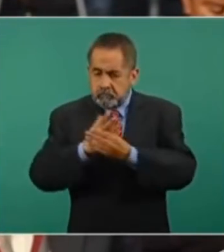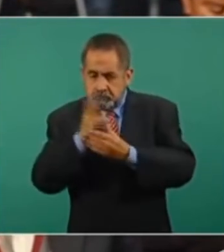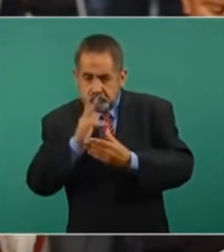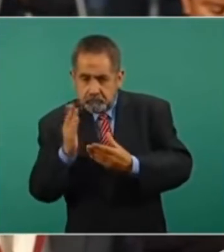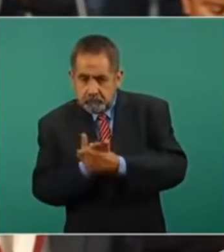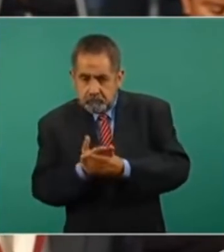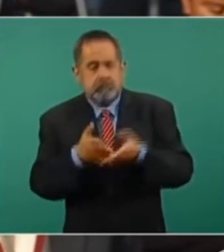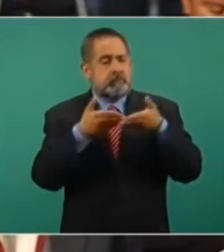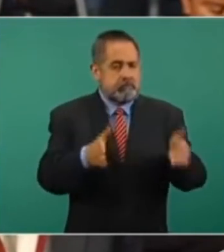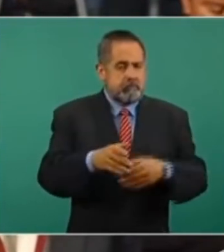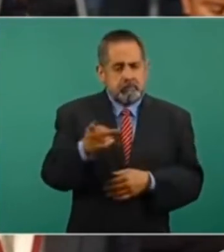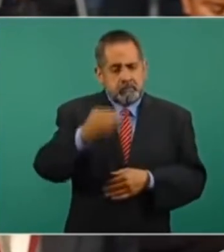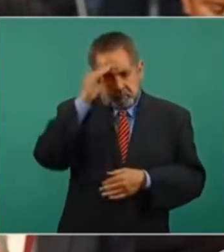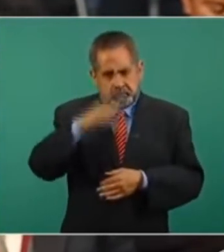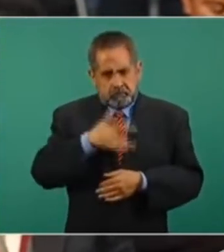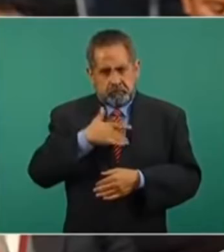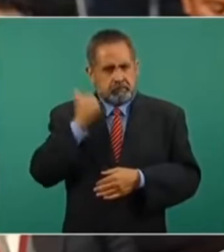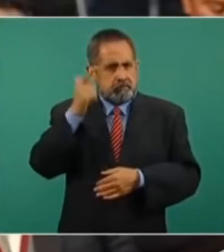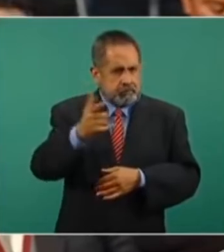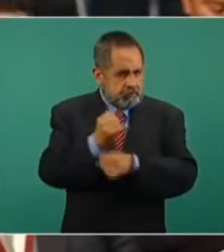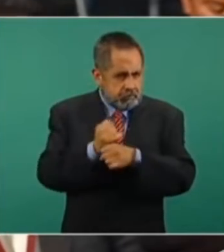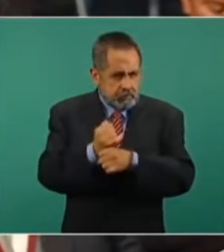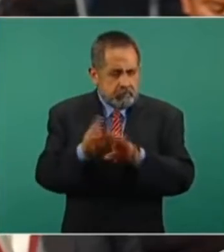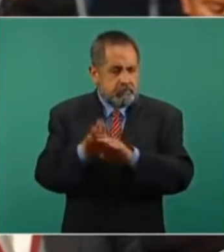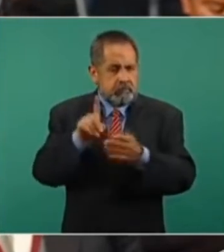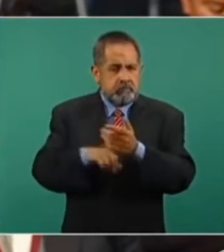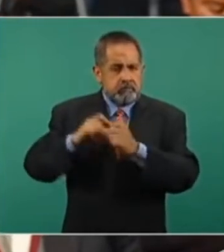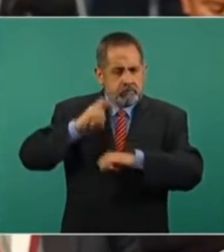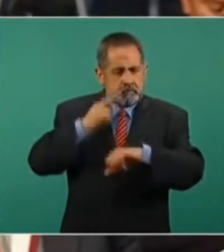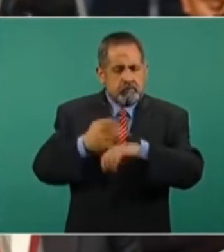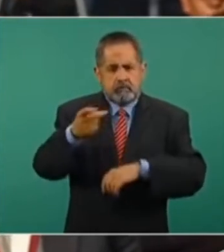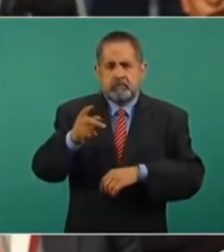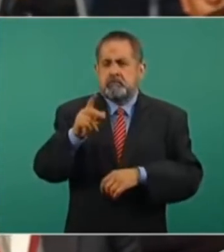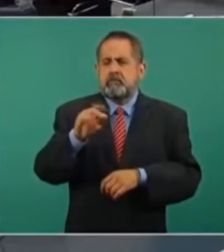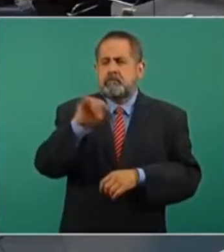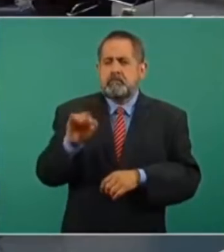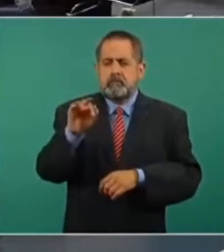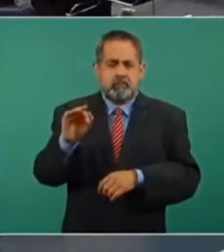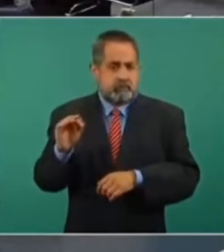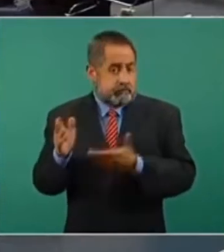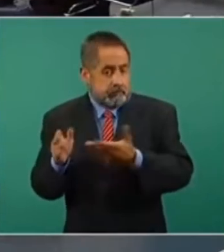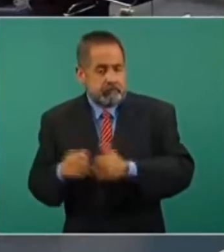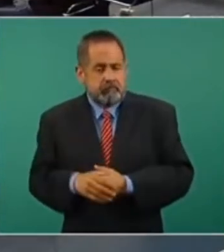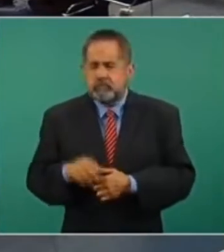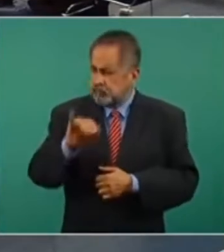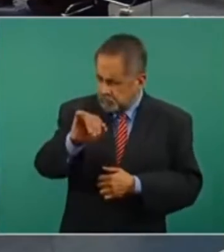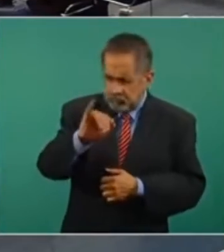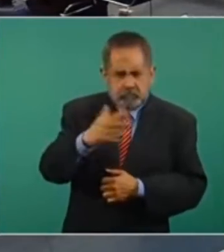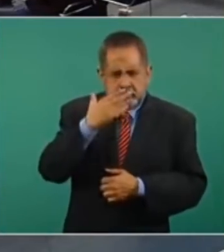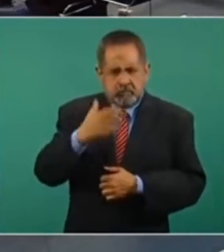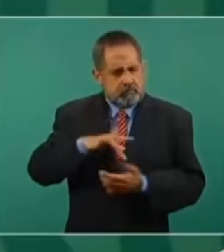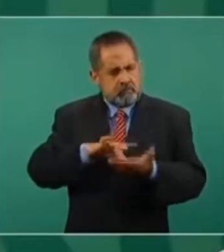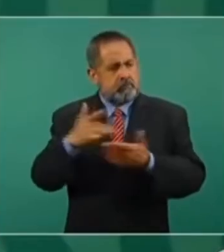sí haya alguna investigación por parte de la Judicatura? Sí, yo agradezco mucho al presidente